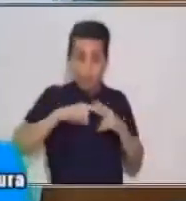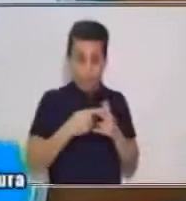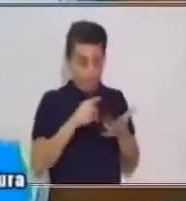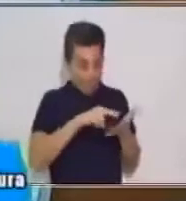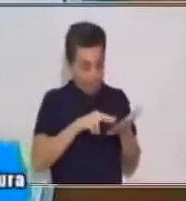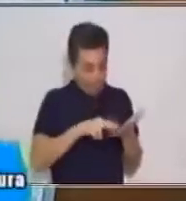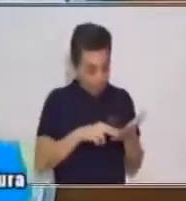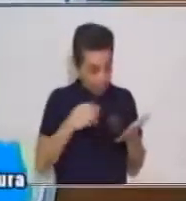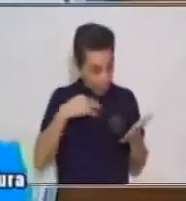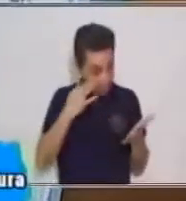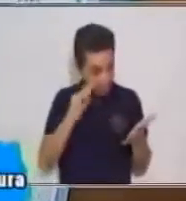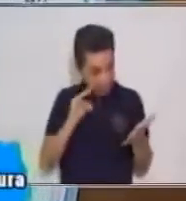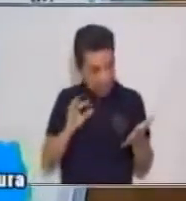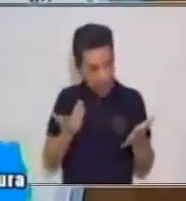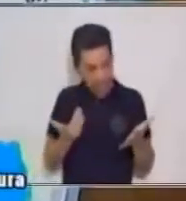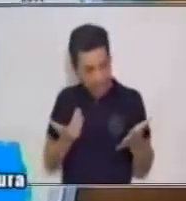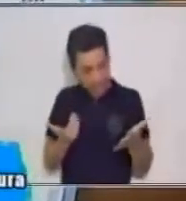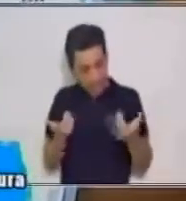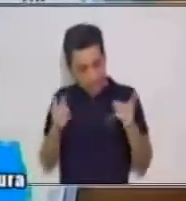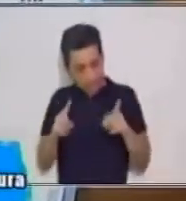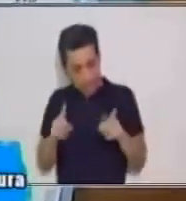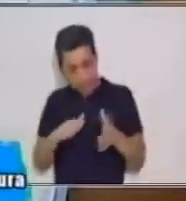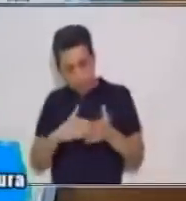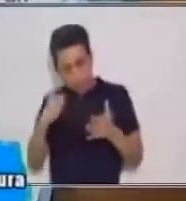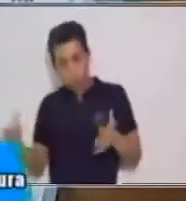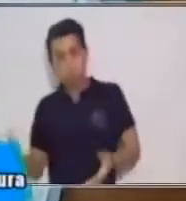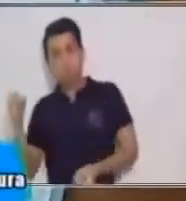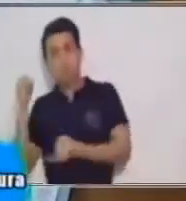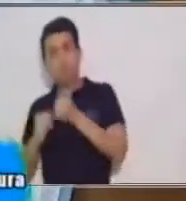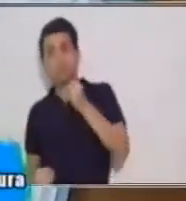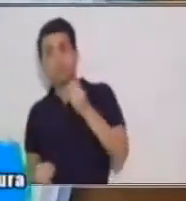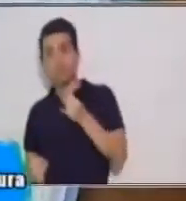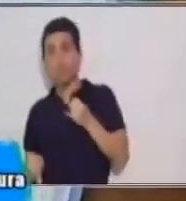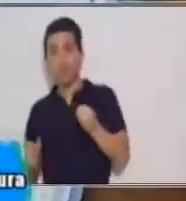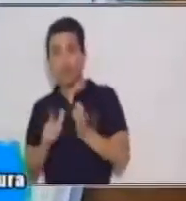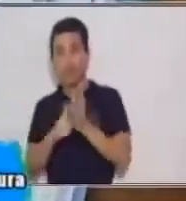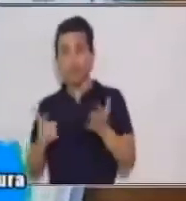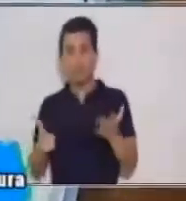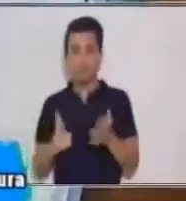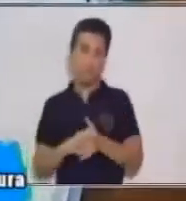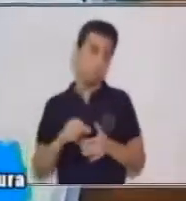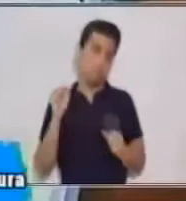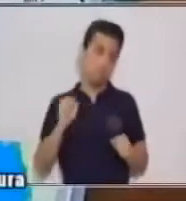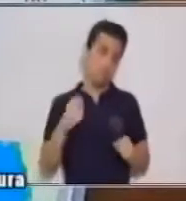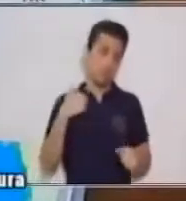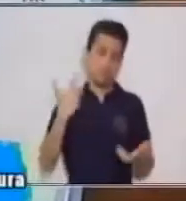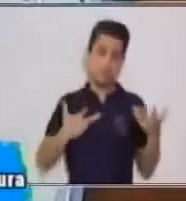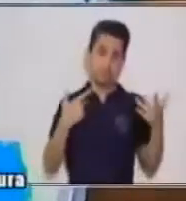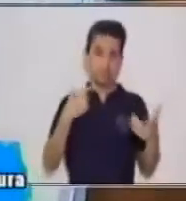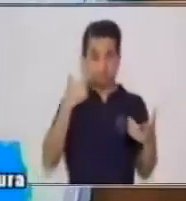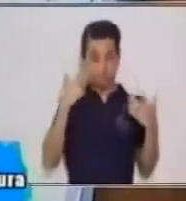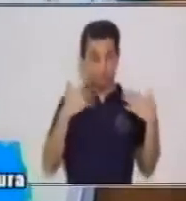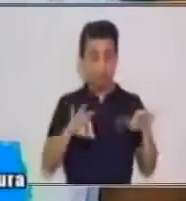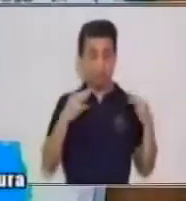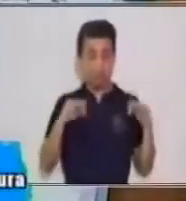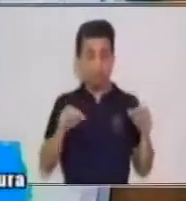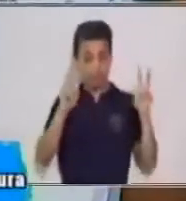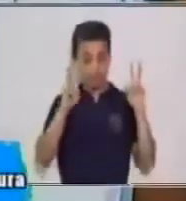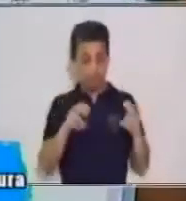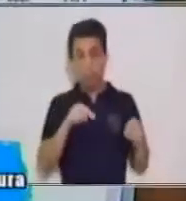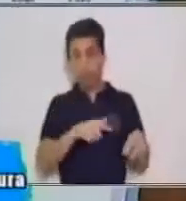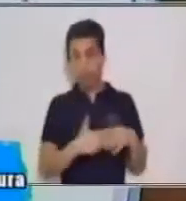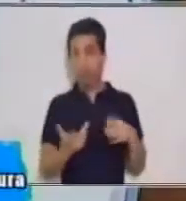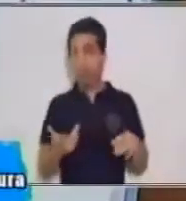sucede con los personajes. Puede ser también que yo trate de adivinar con el título.